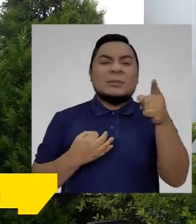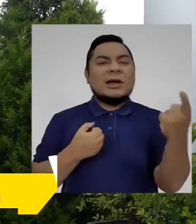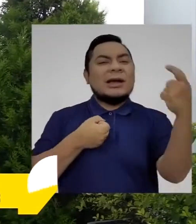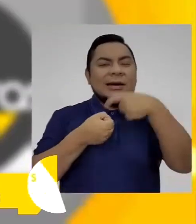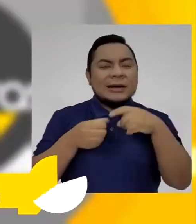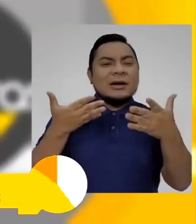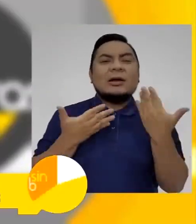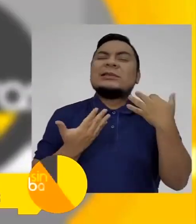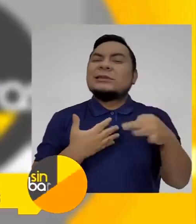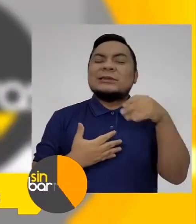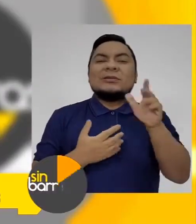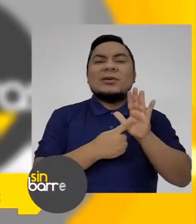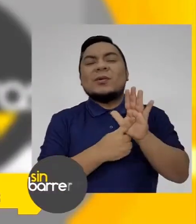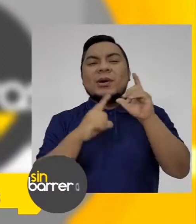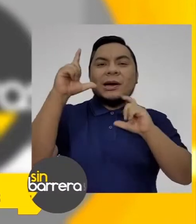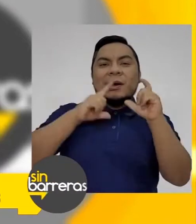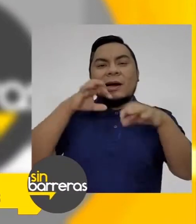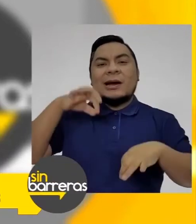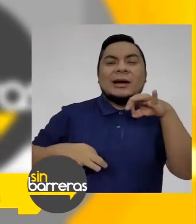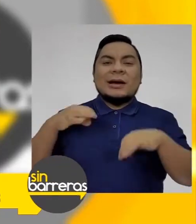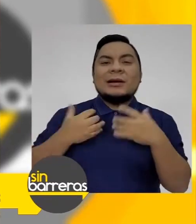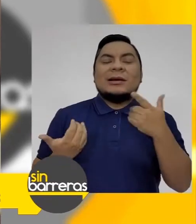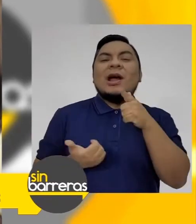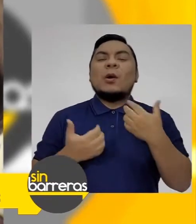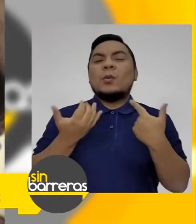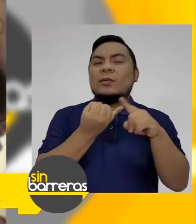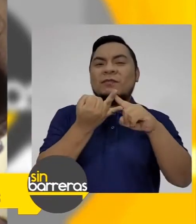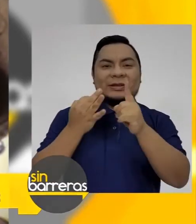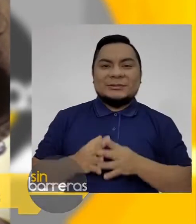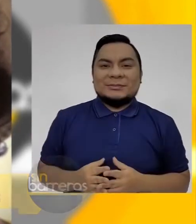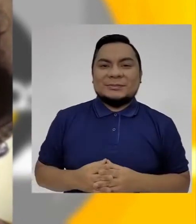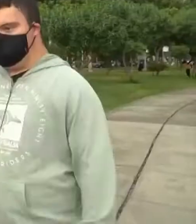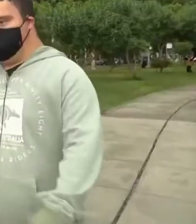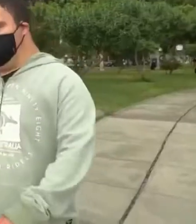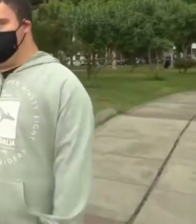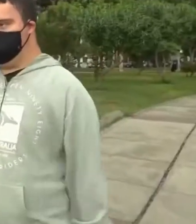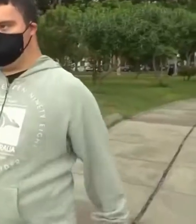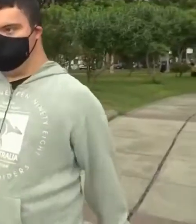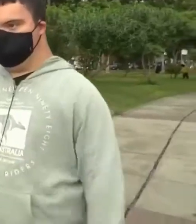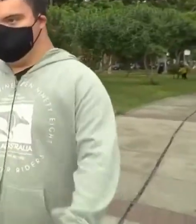siempre terminaba él con sus primos haciendo pequeños sketches y todo lo demás.